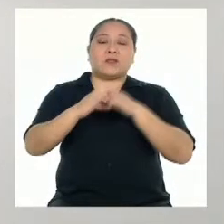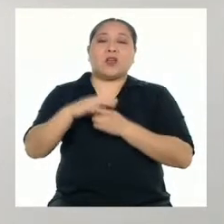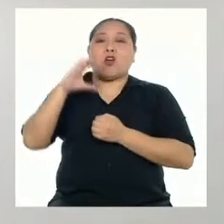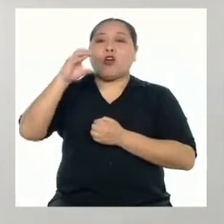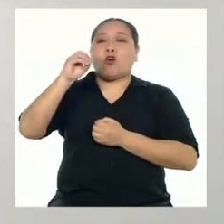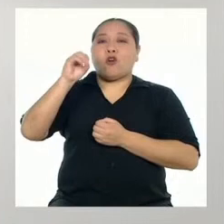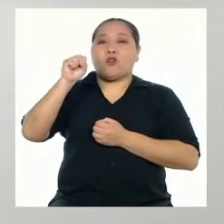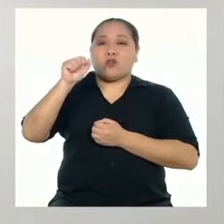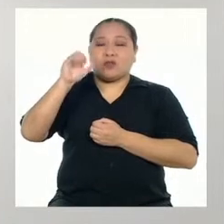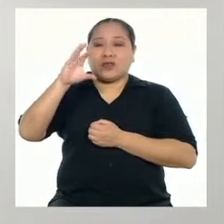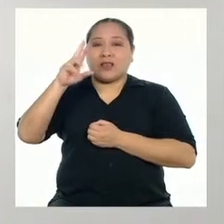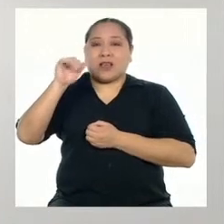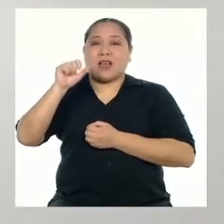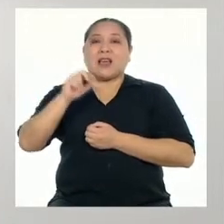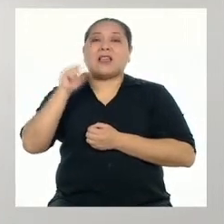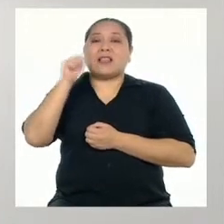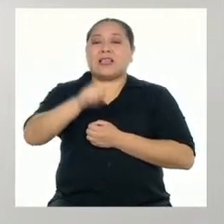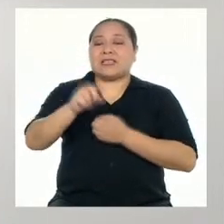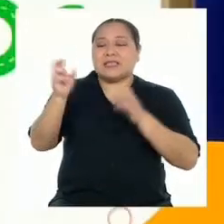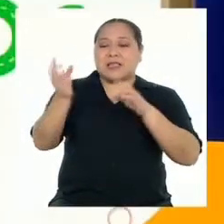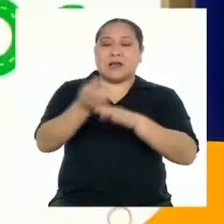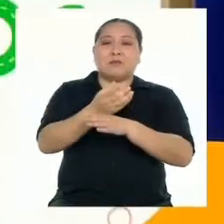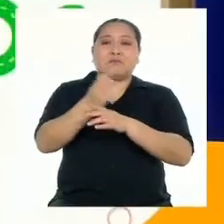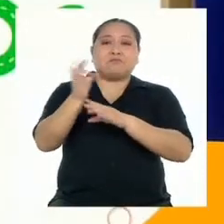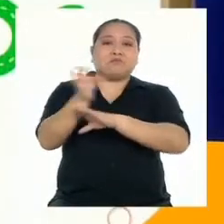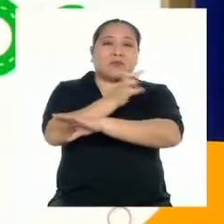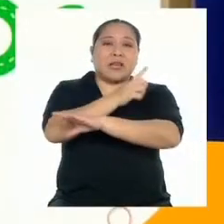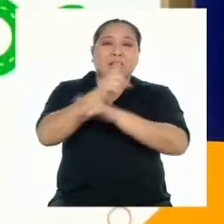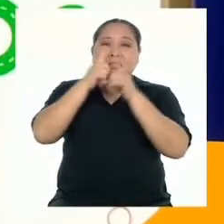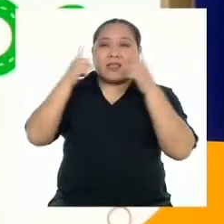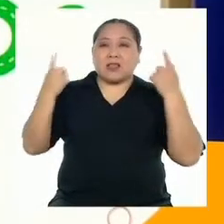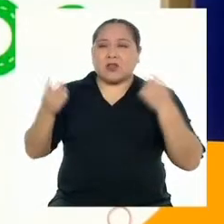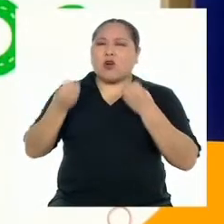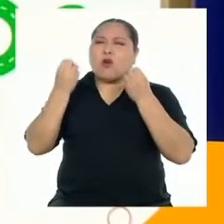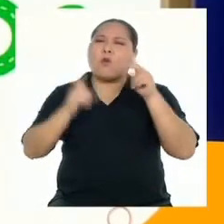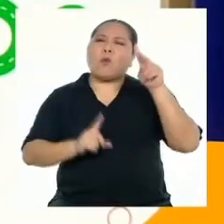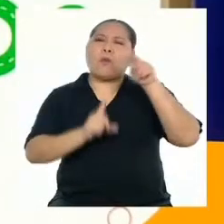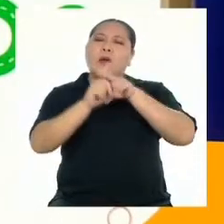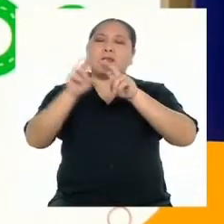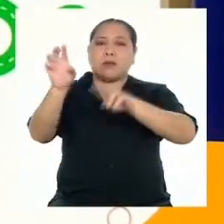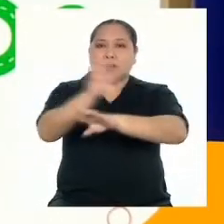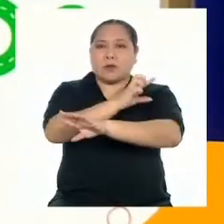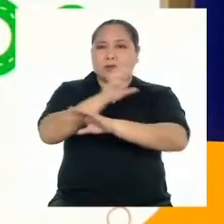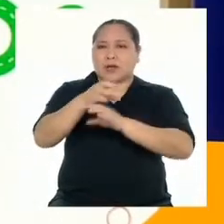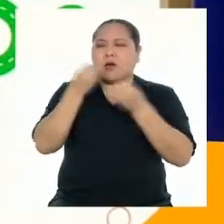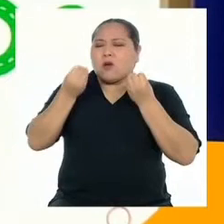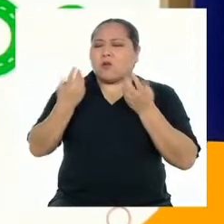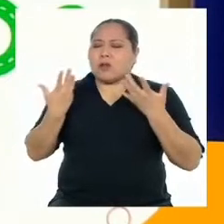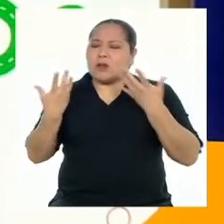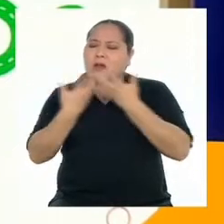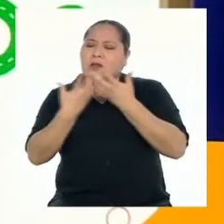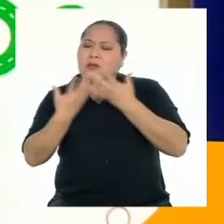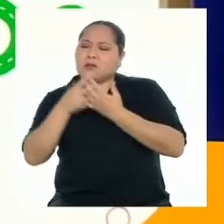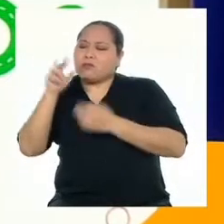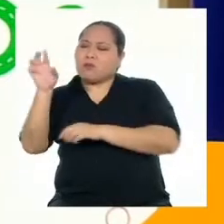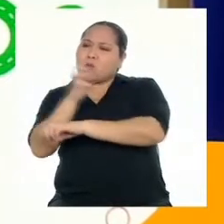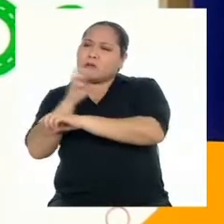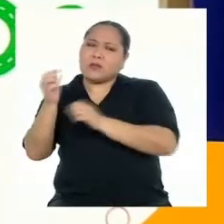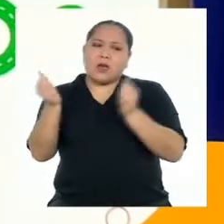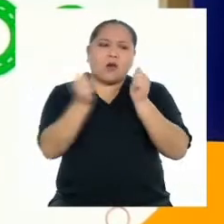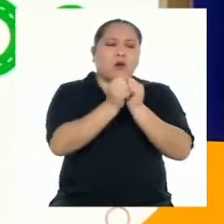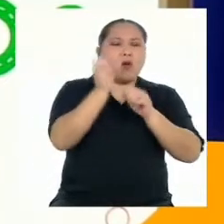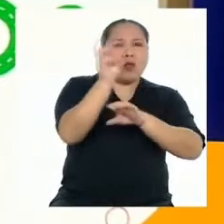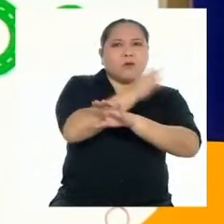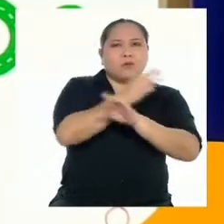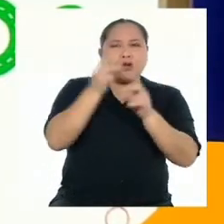Limache sobre este género literario. ¿Cómo nace la poesía? ¿Cuál es la relación entre la poesía y la música?